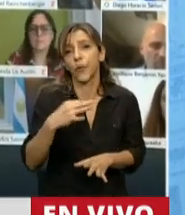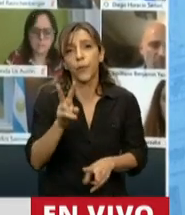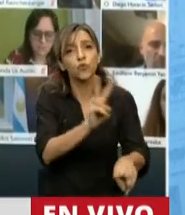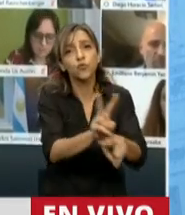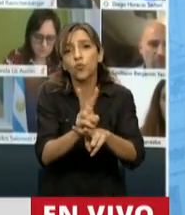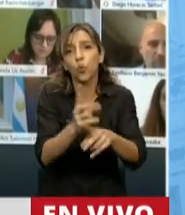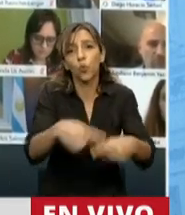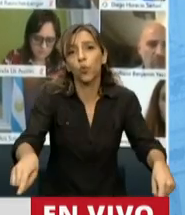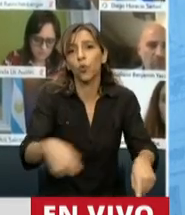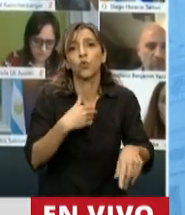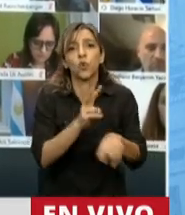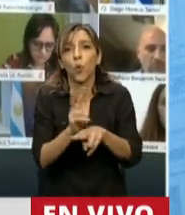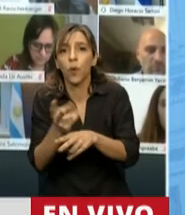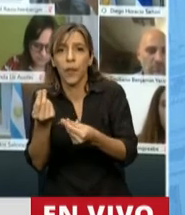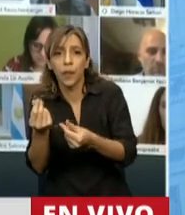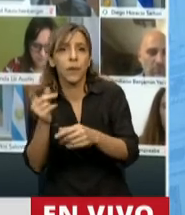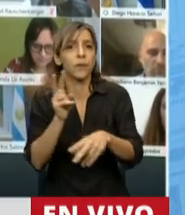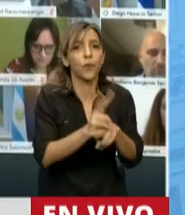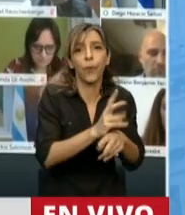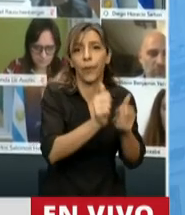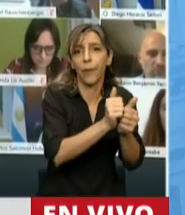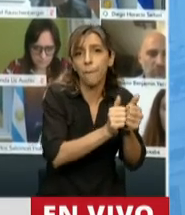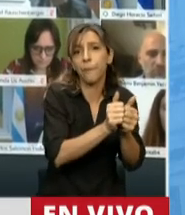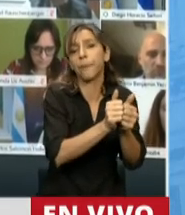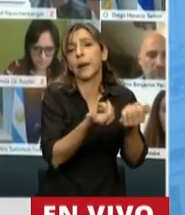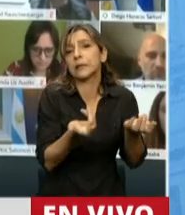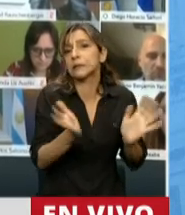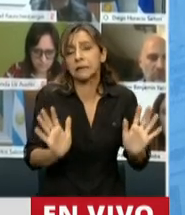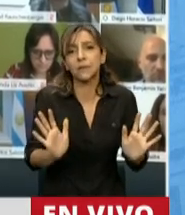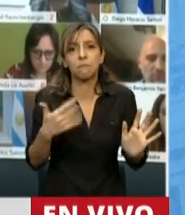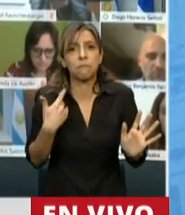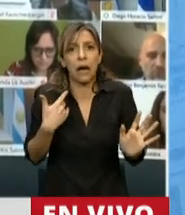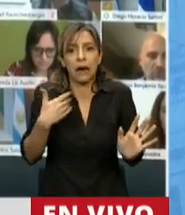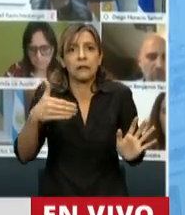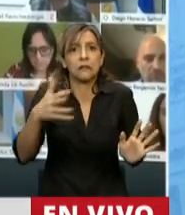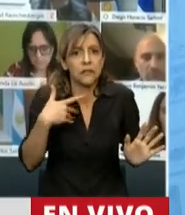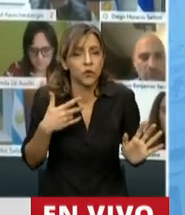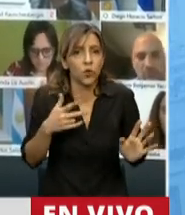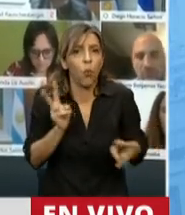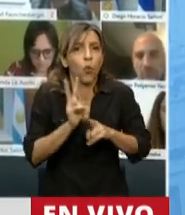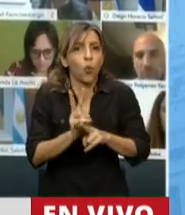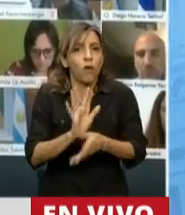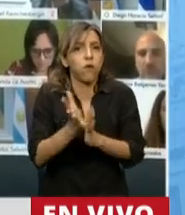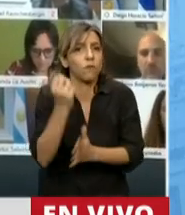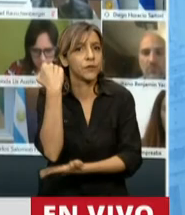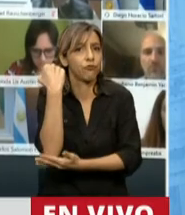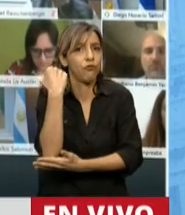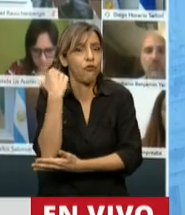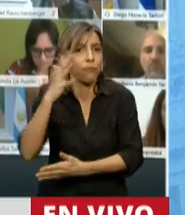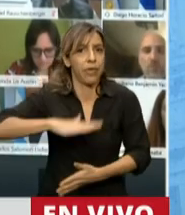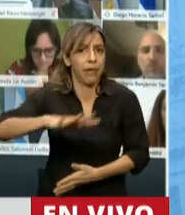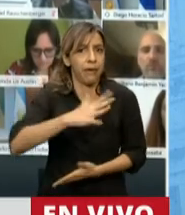recursos, para no descapitalizar a las empresas, para minimizar de alguna manera la emisión monetaria, pues esta no es gratuita, para no,